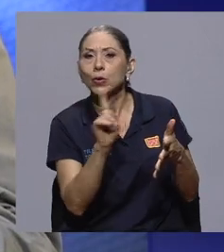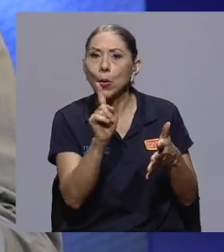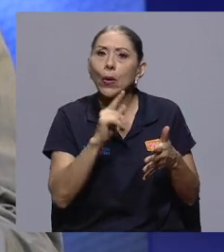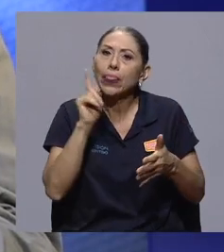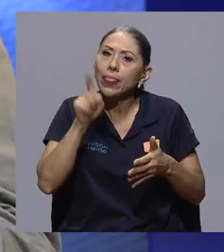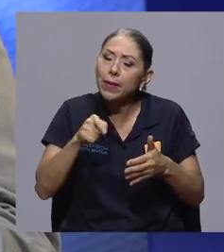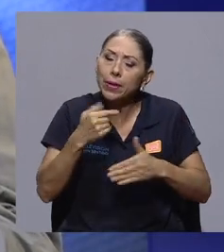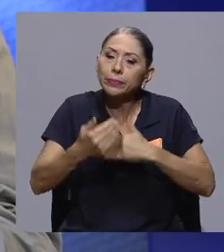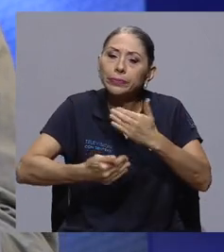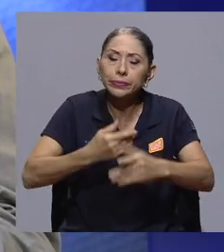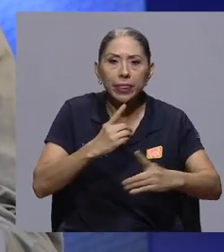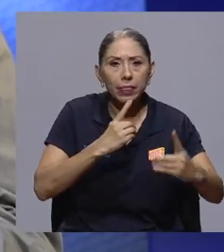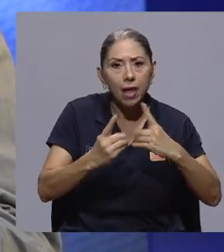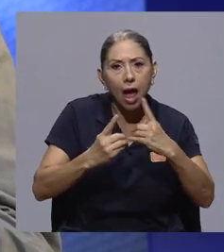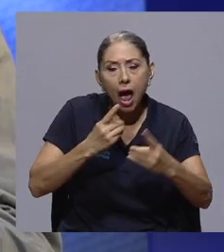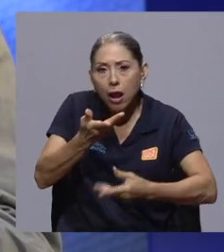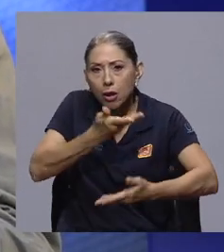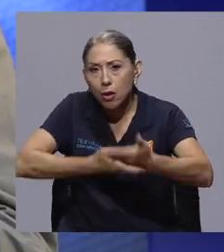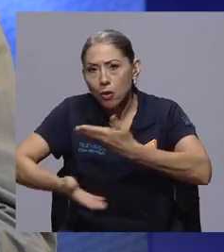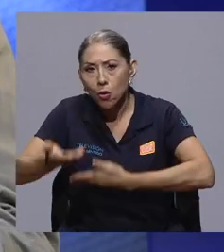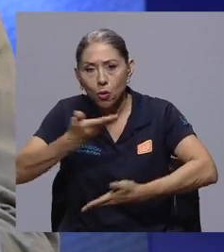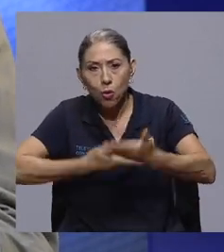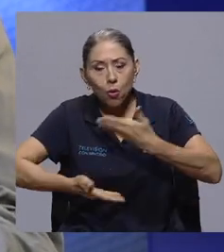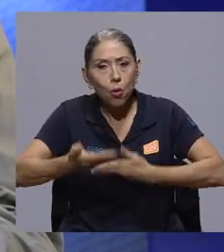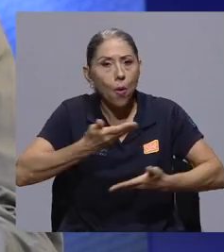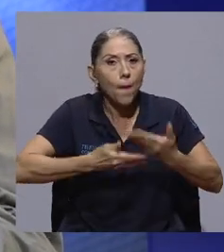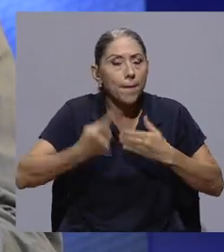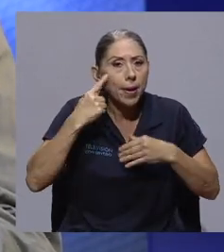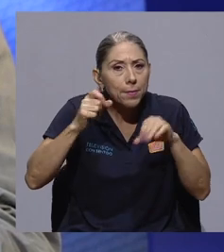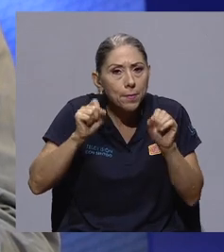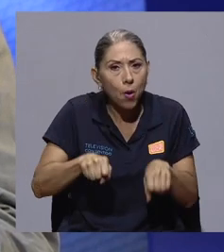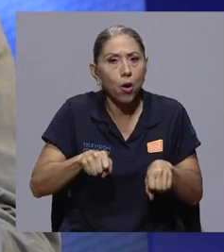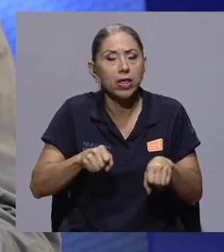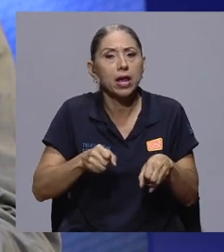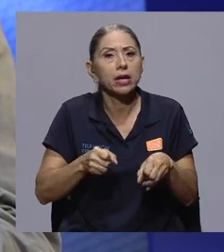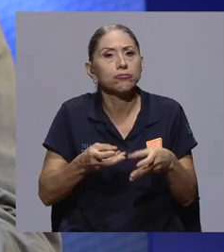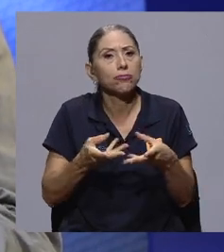crear son procesos de diálogo y buscar las mejores formas de que sea, digamos,